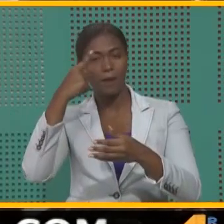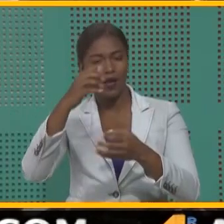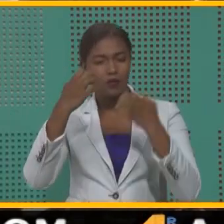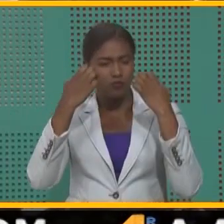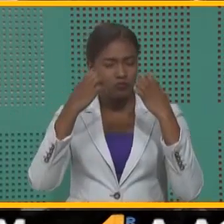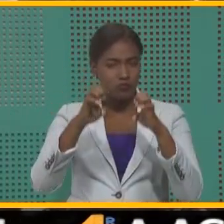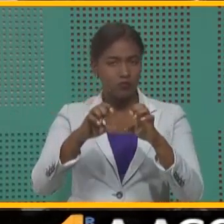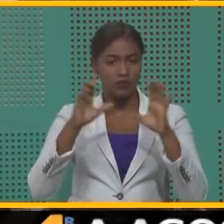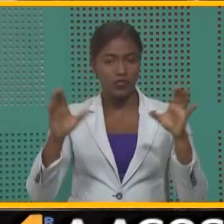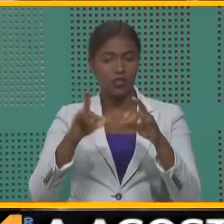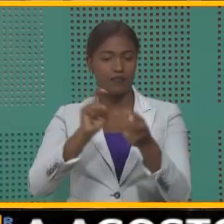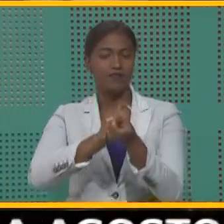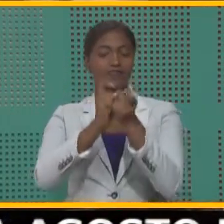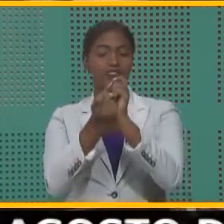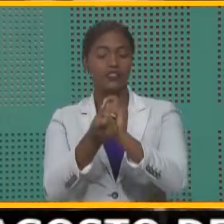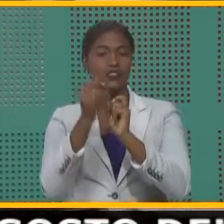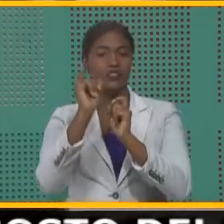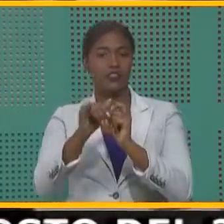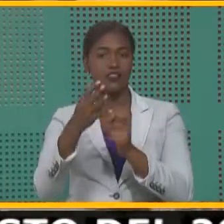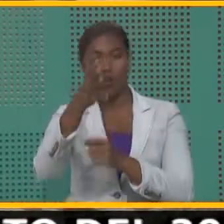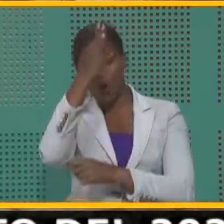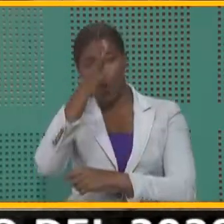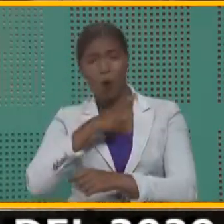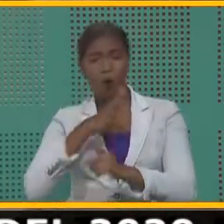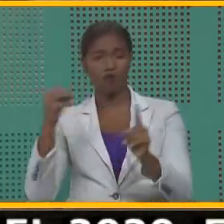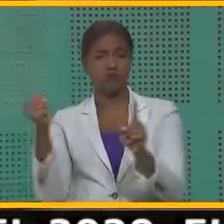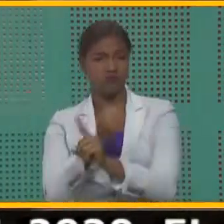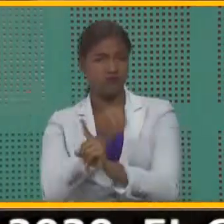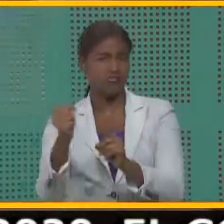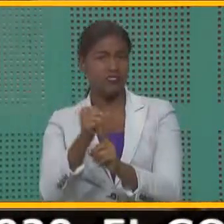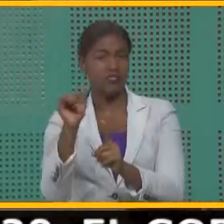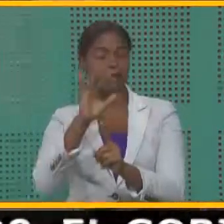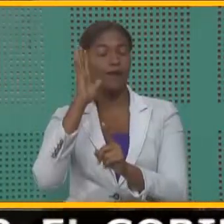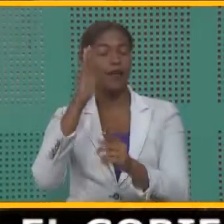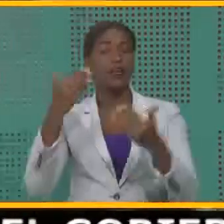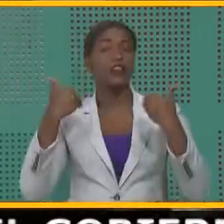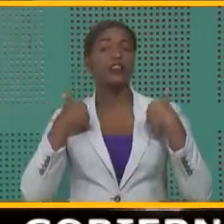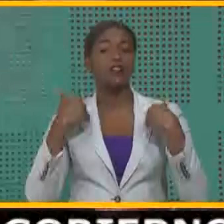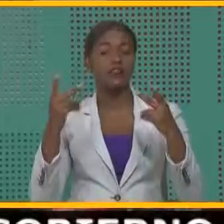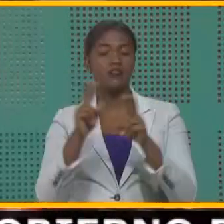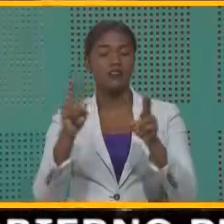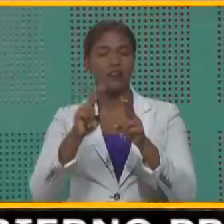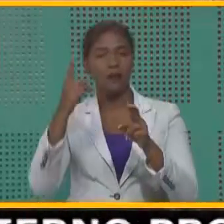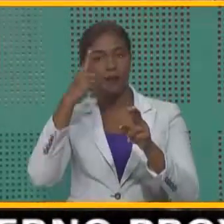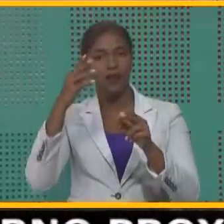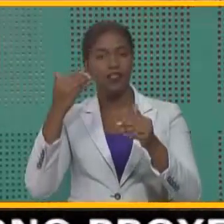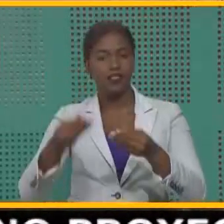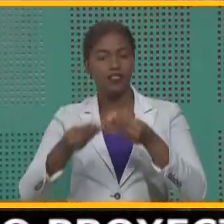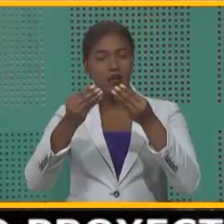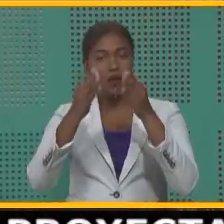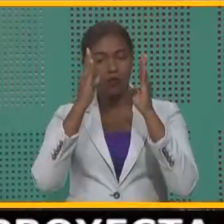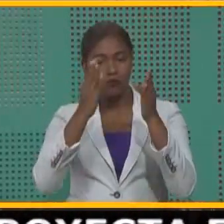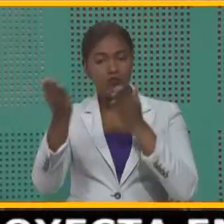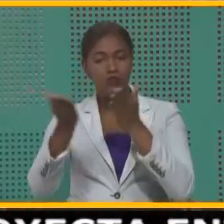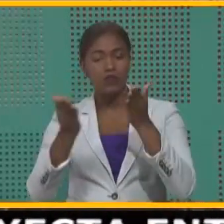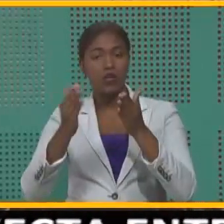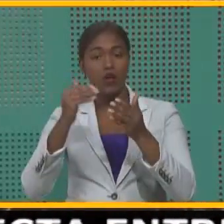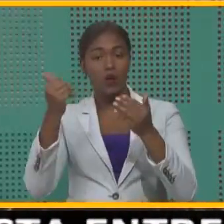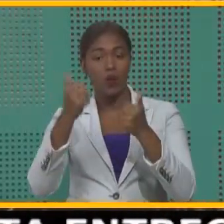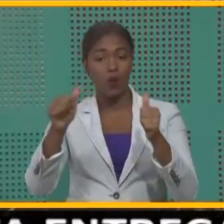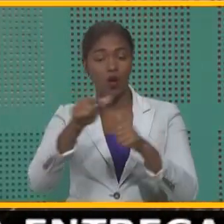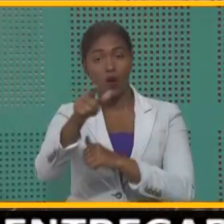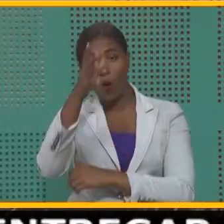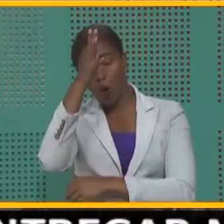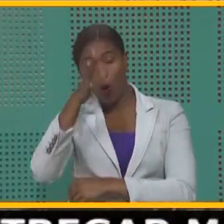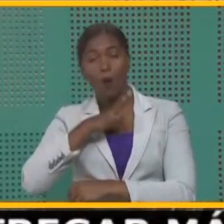revertir esa problemática de la masculinidad violenta estará disponible para rendir sus servicios a todos aquellos hombres